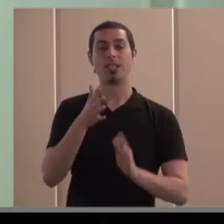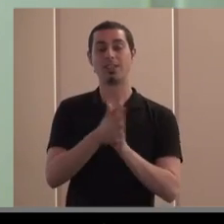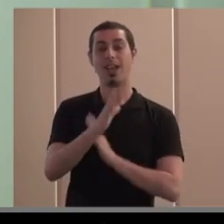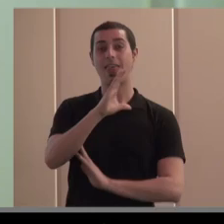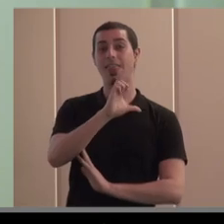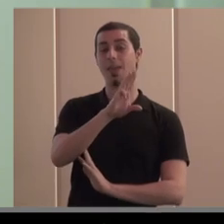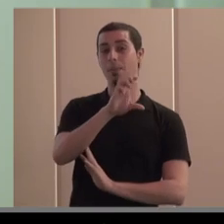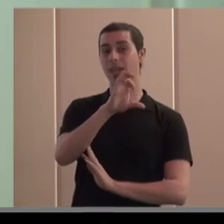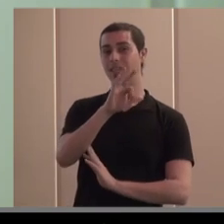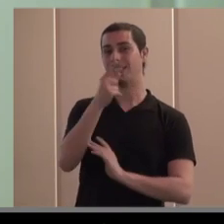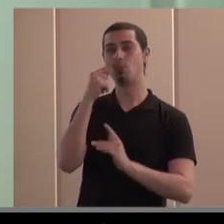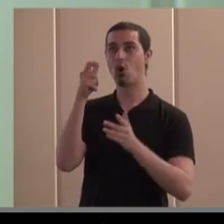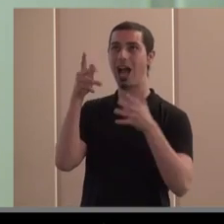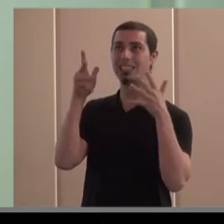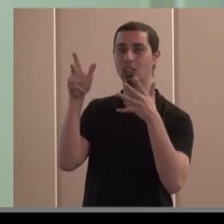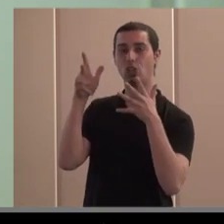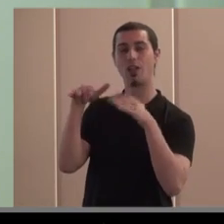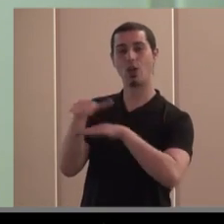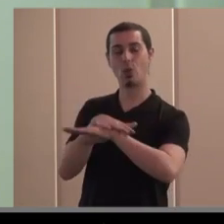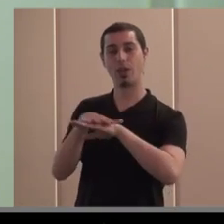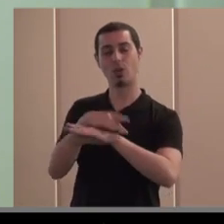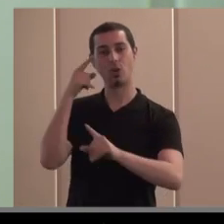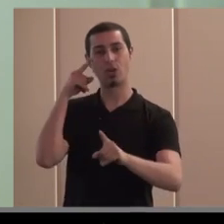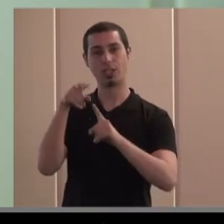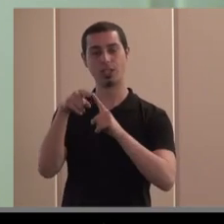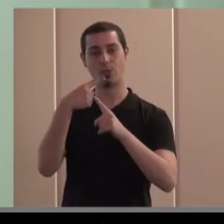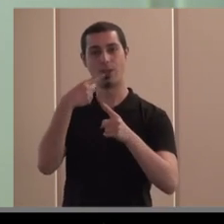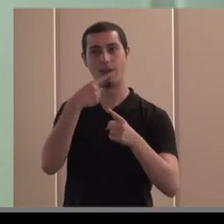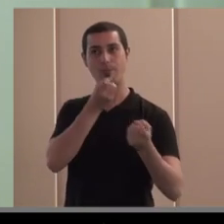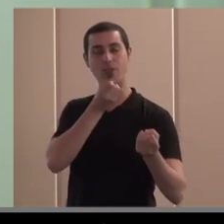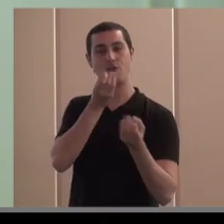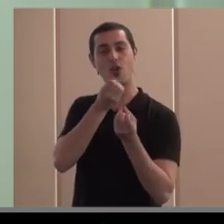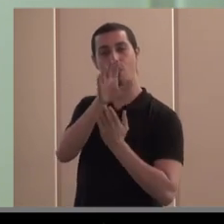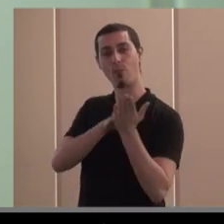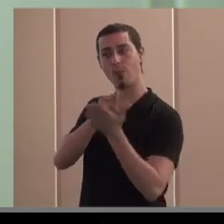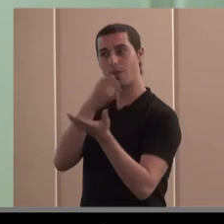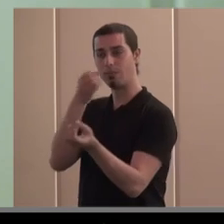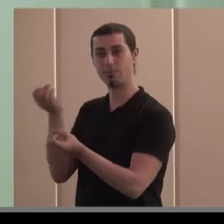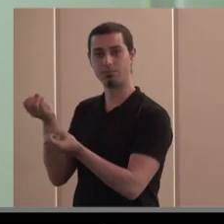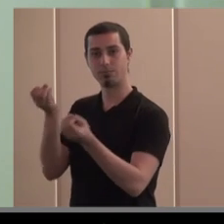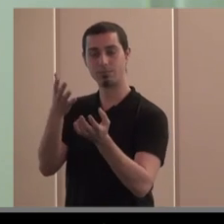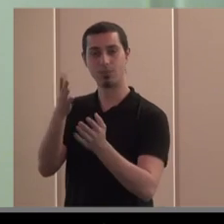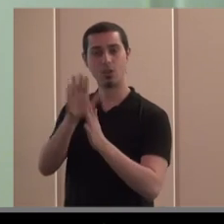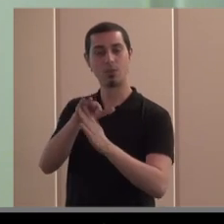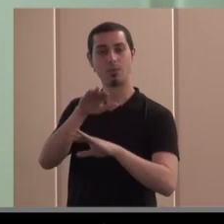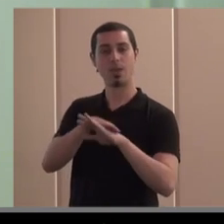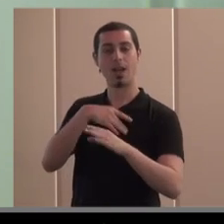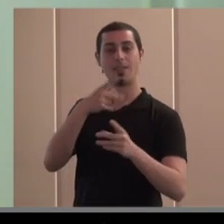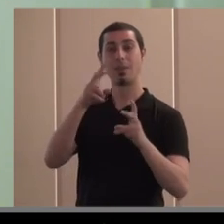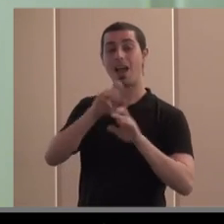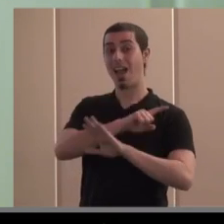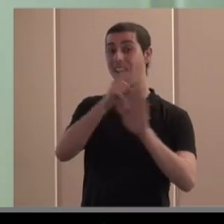de CEPES de ser asesor del gobierno para interlocutar y transmitirle hacer informes etcétera para que en esa discusión